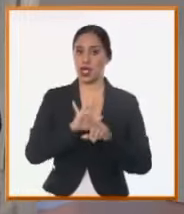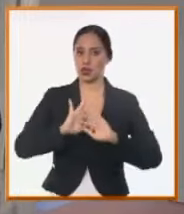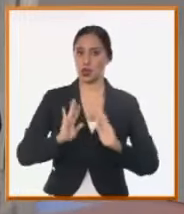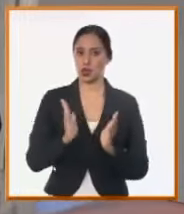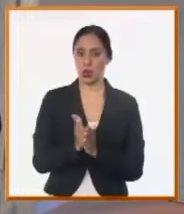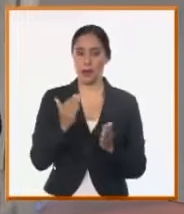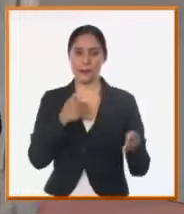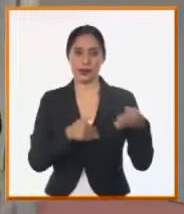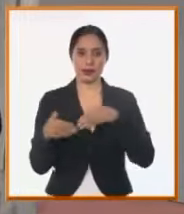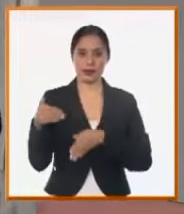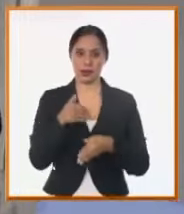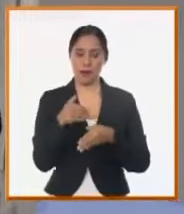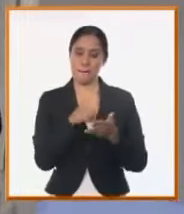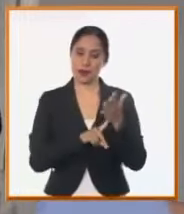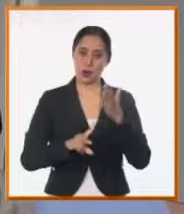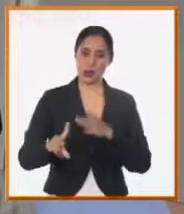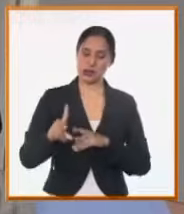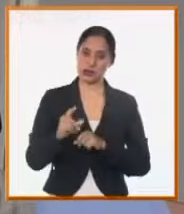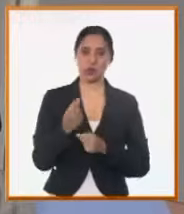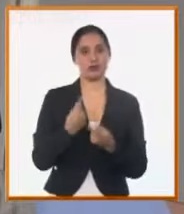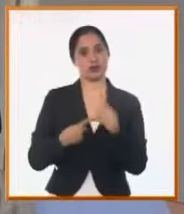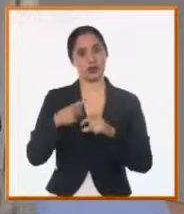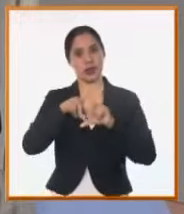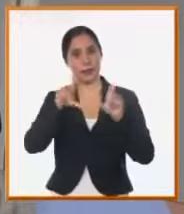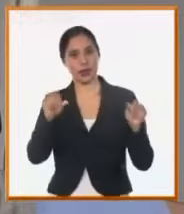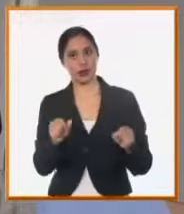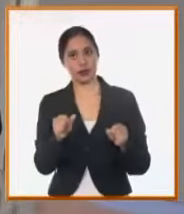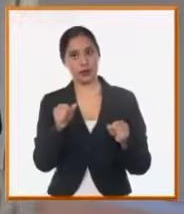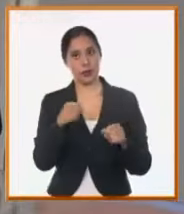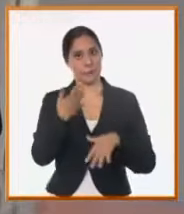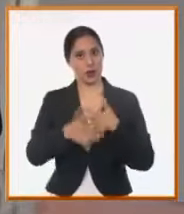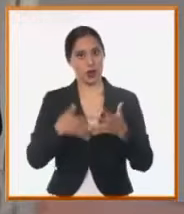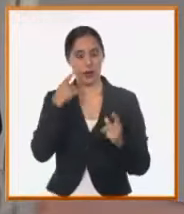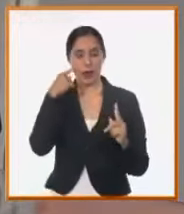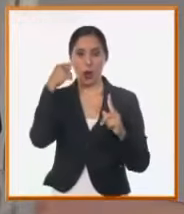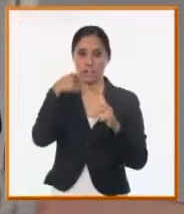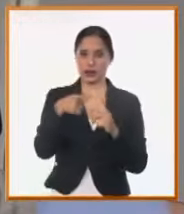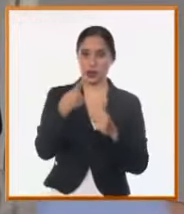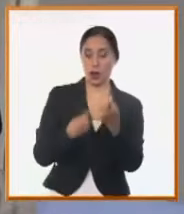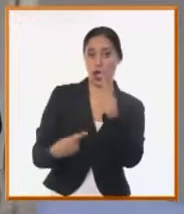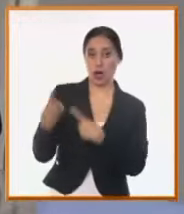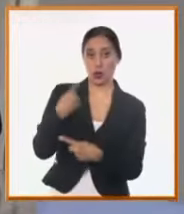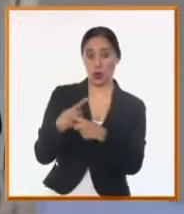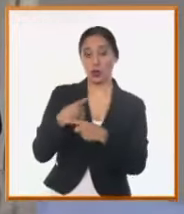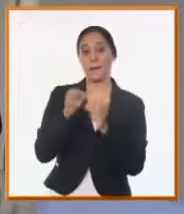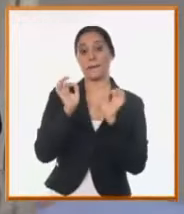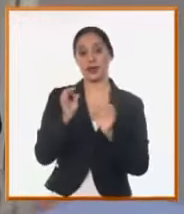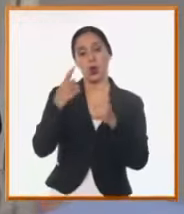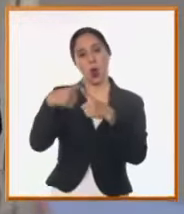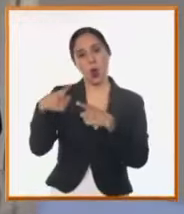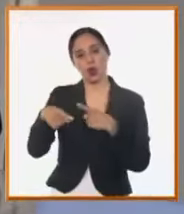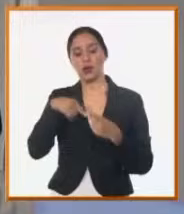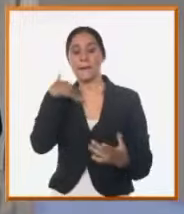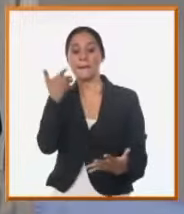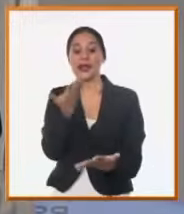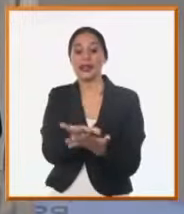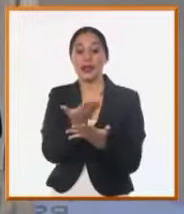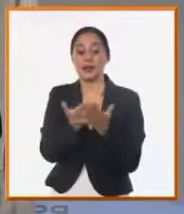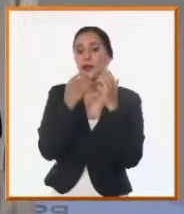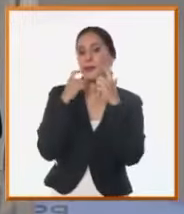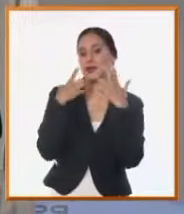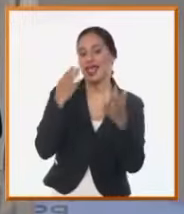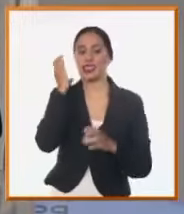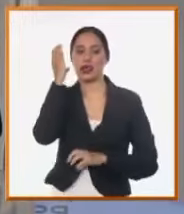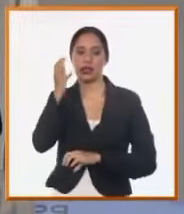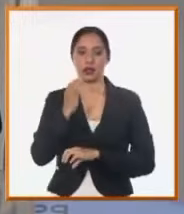prácticamente todas las provincias del país por problemas objetivos en muchos lugares, pero en otros lugares también hay planteamientos que constituyen cosas que son